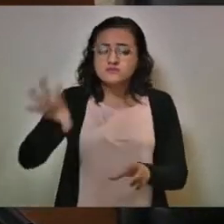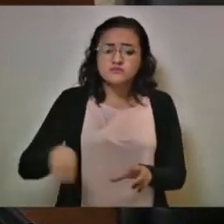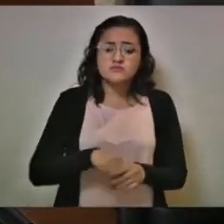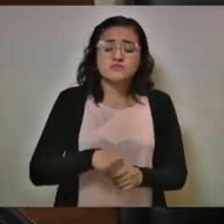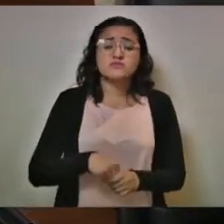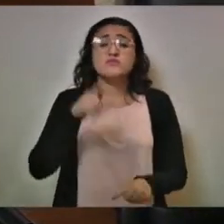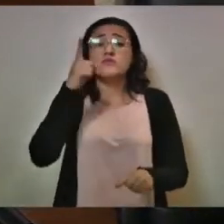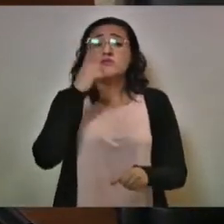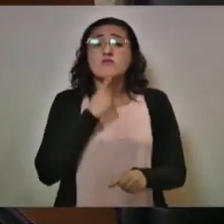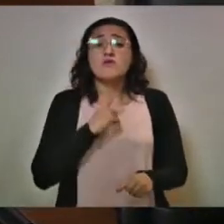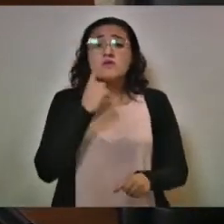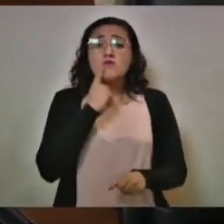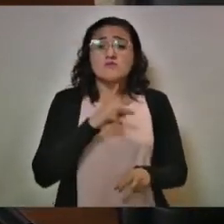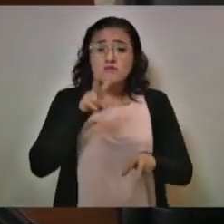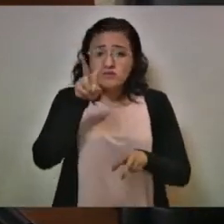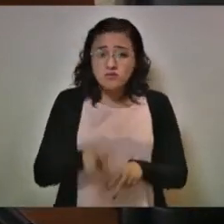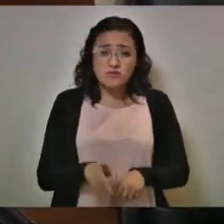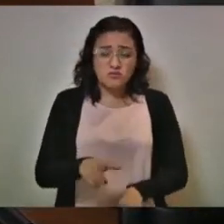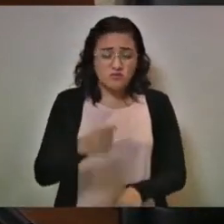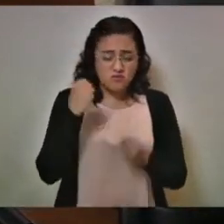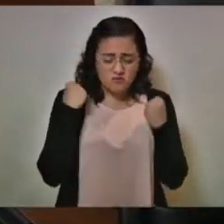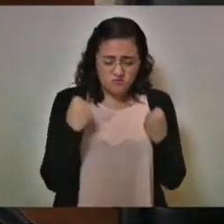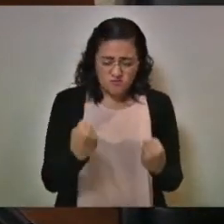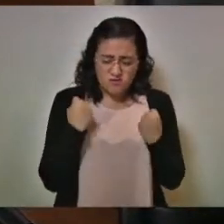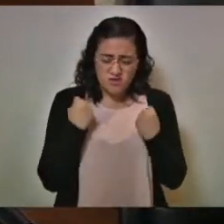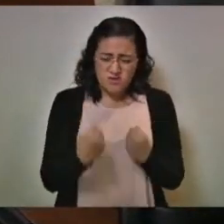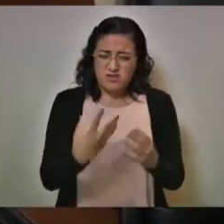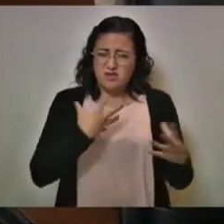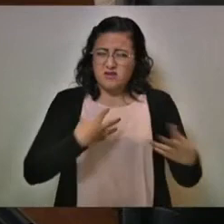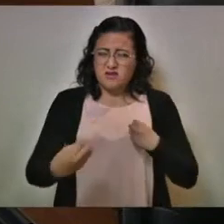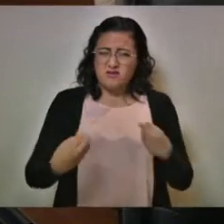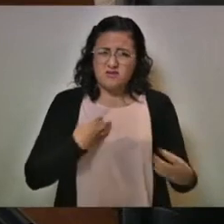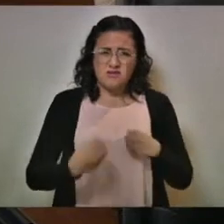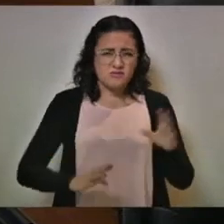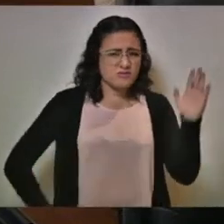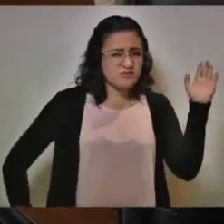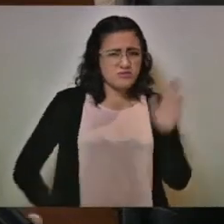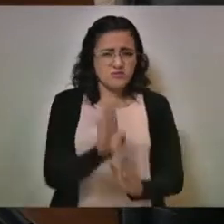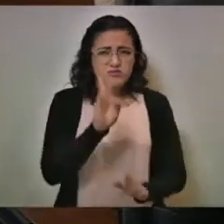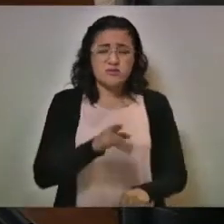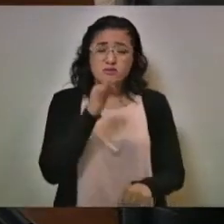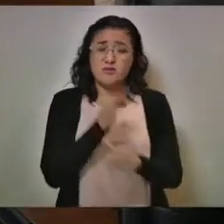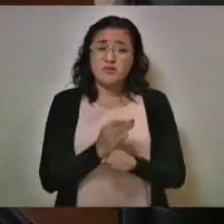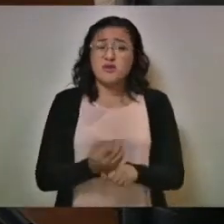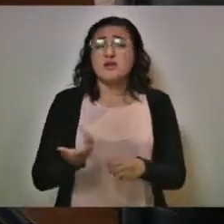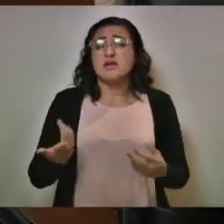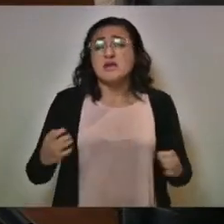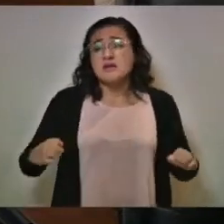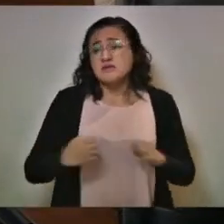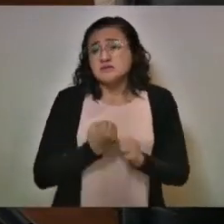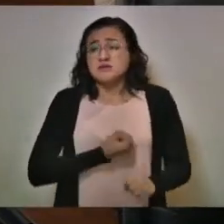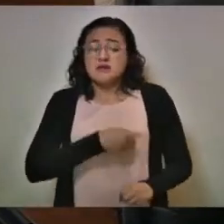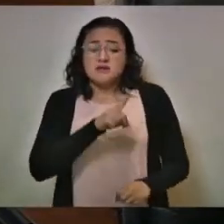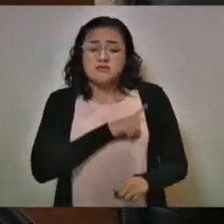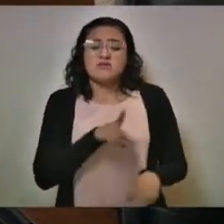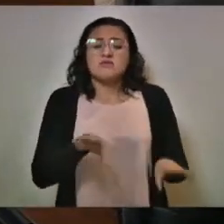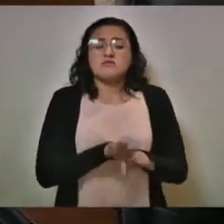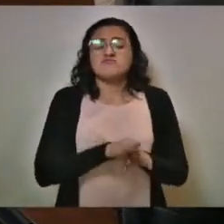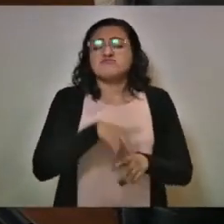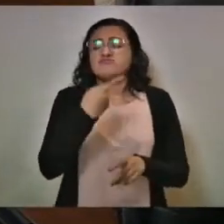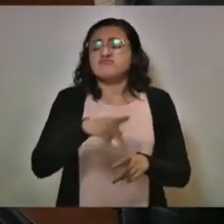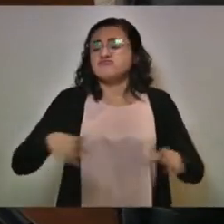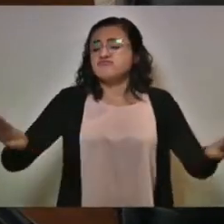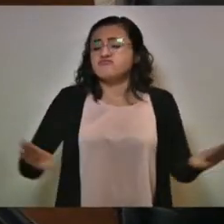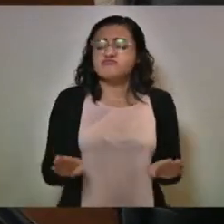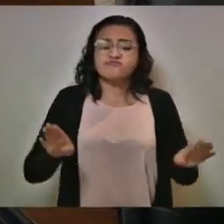en un color rojo, es decir, en alerta máxima. Sin embargo, como ya se ha dicho, la pandemia se comporta en diversas formas a lo